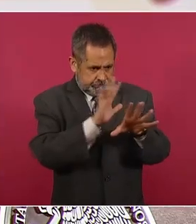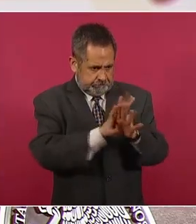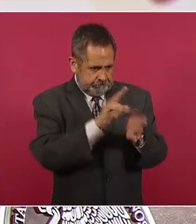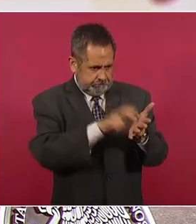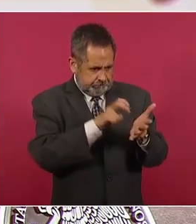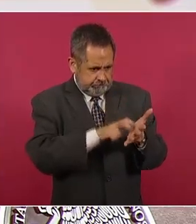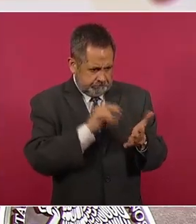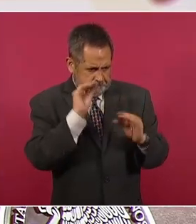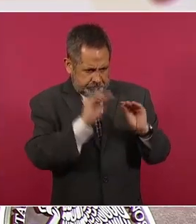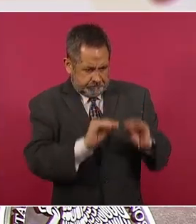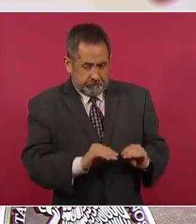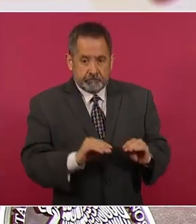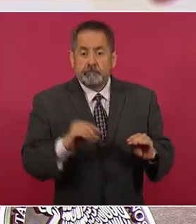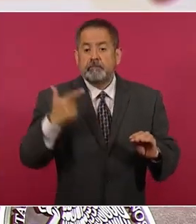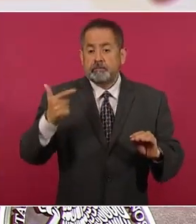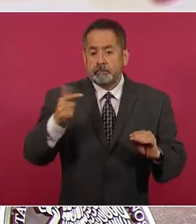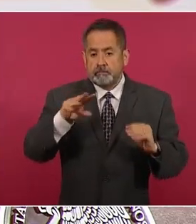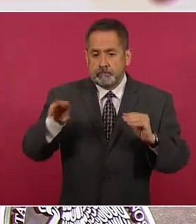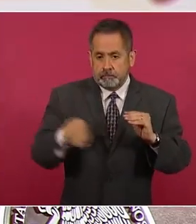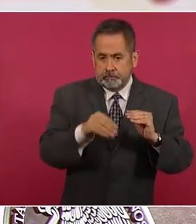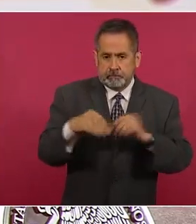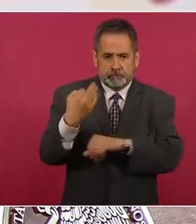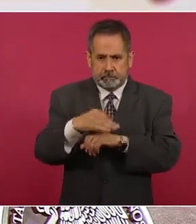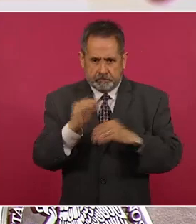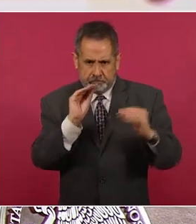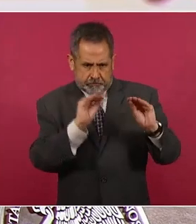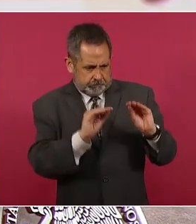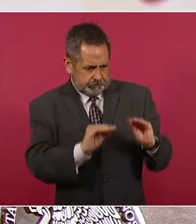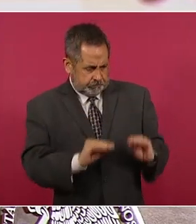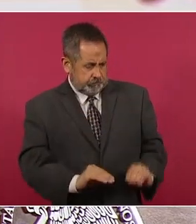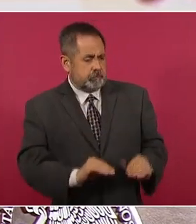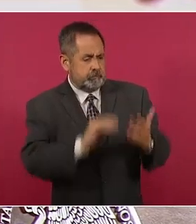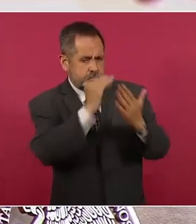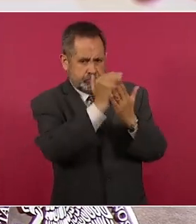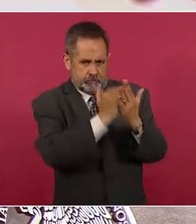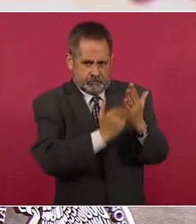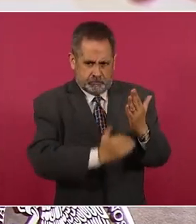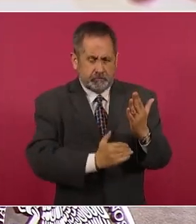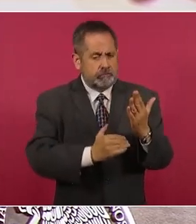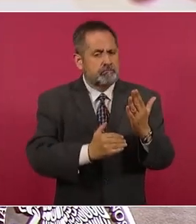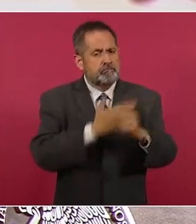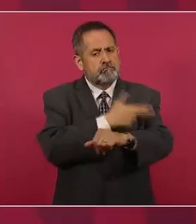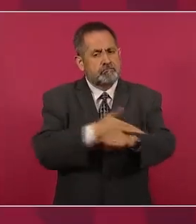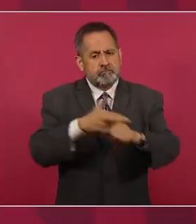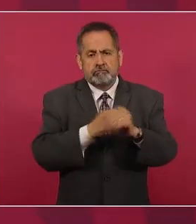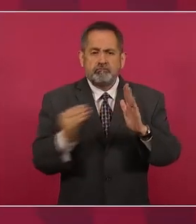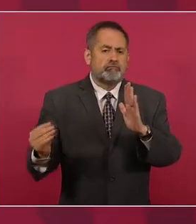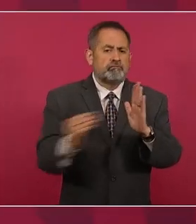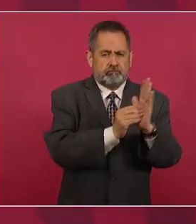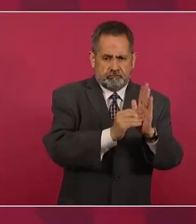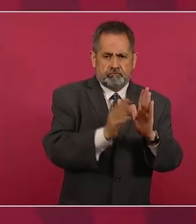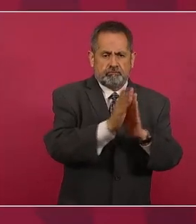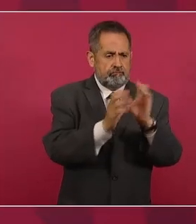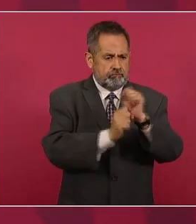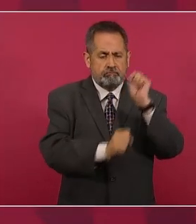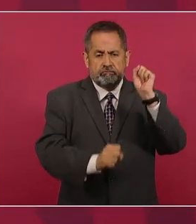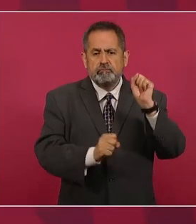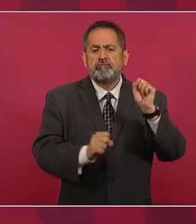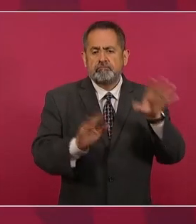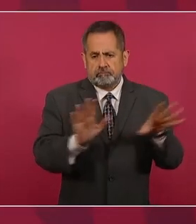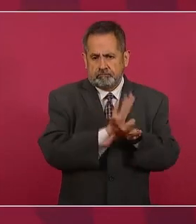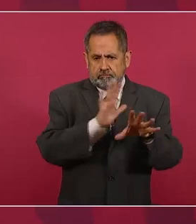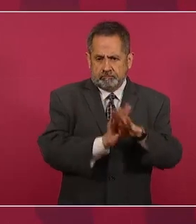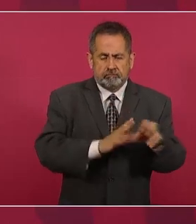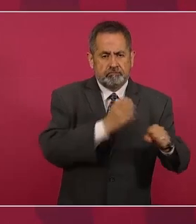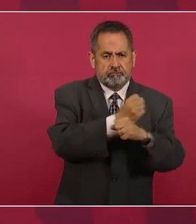transitorios que van a contener esta reforma democrática, esta reforma constitucional que busca